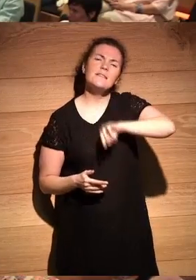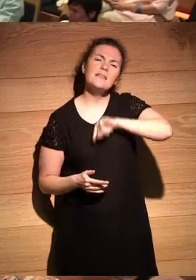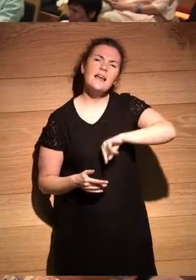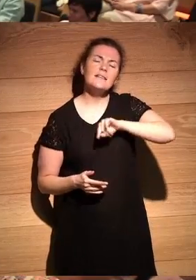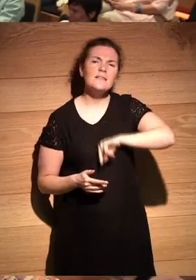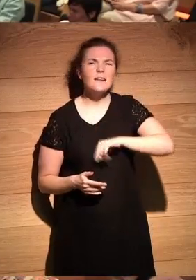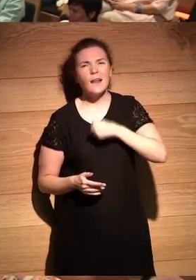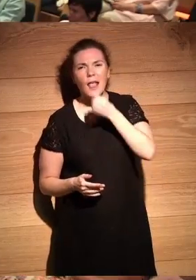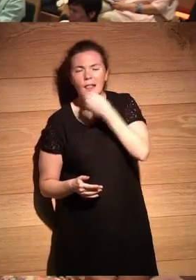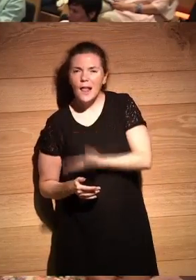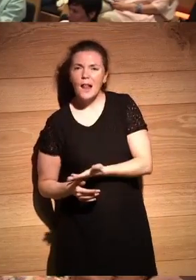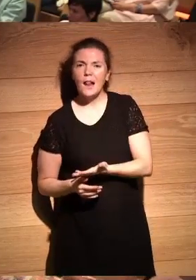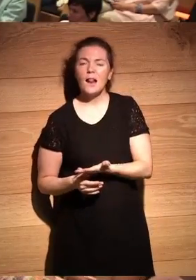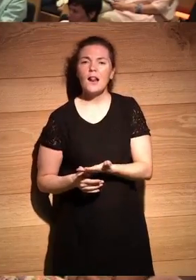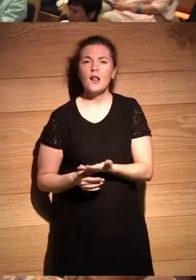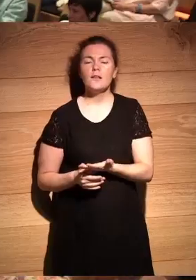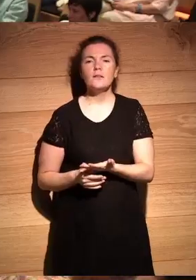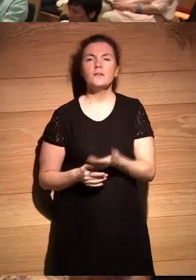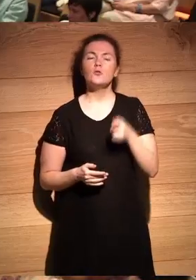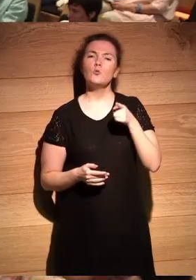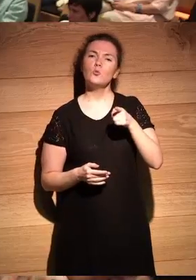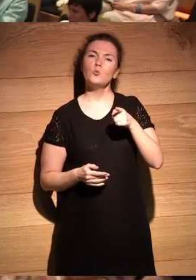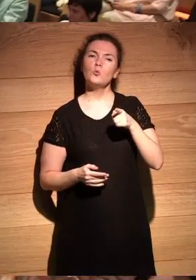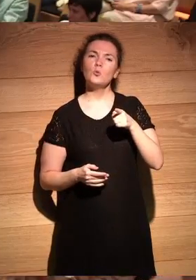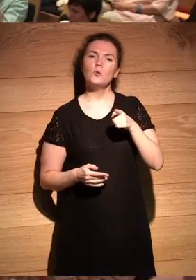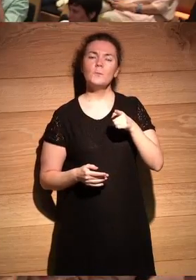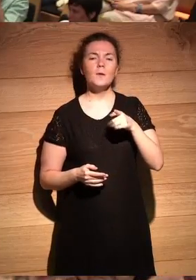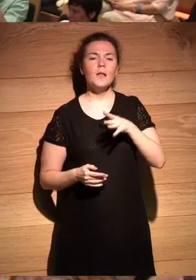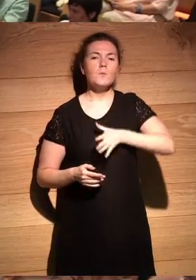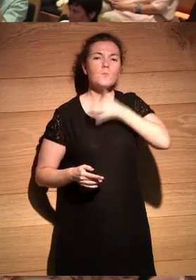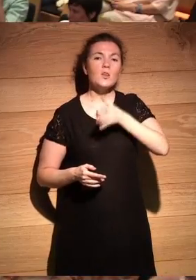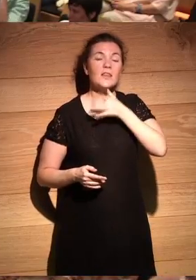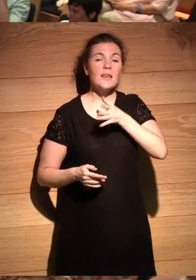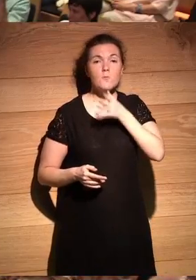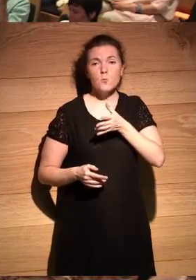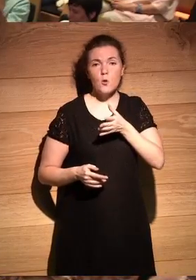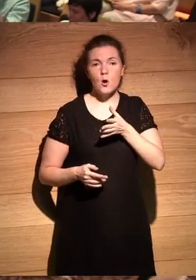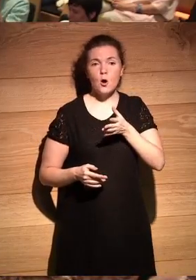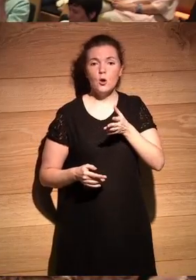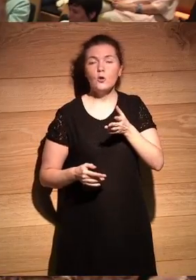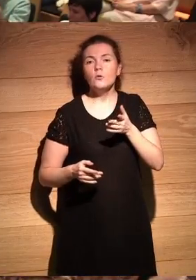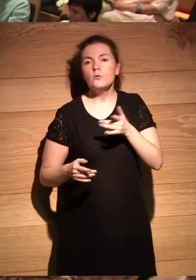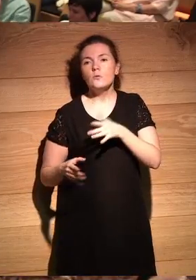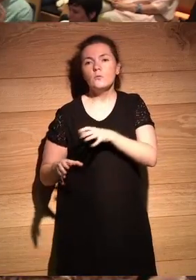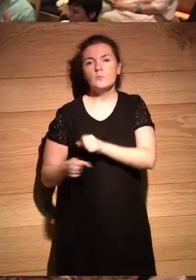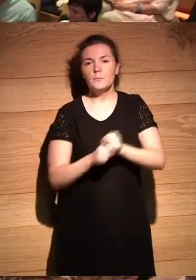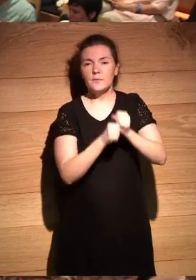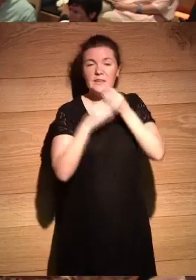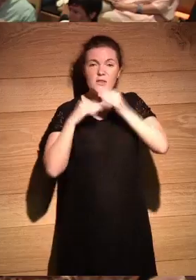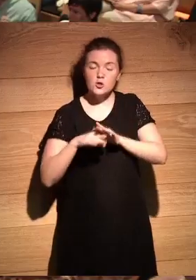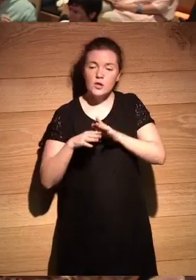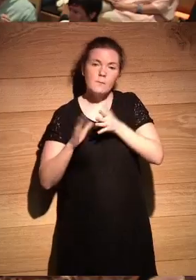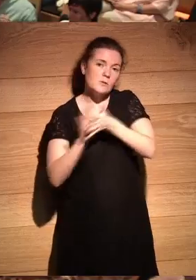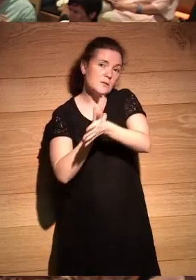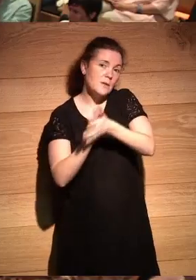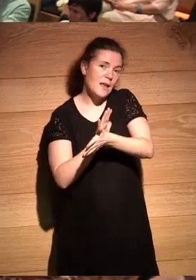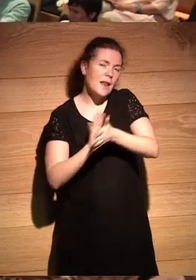sea ¿cómo se sintió ser la excusa al final del día? pues porque a ti te cogieron y te dieron esta es tu historia y la vamos a contar